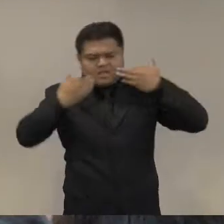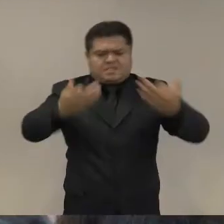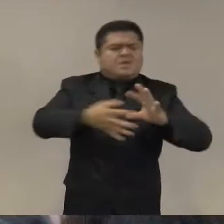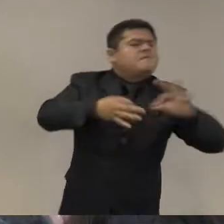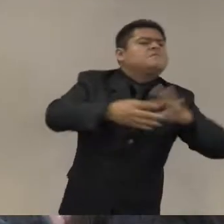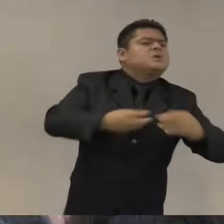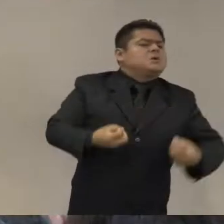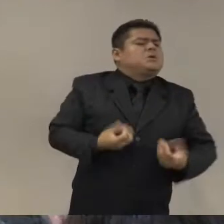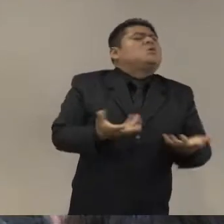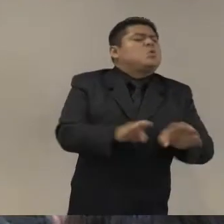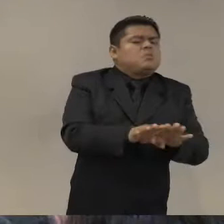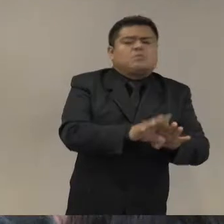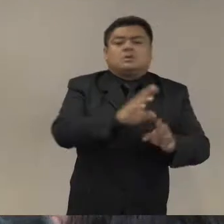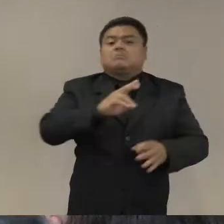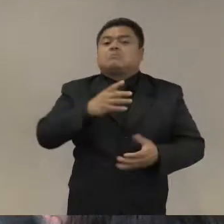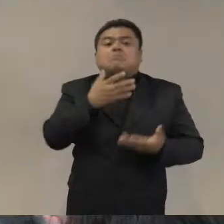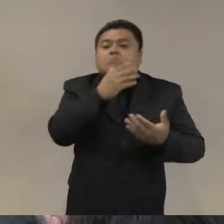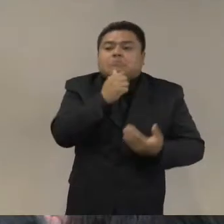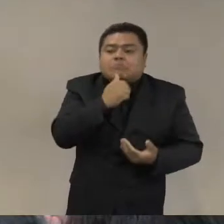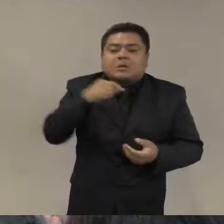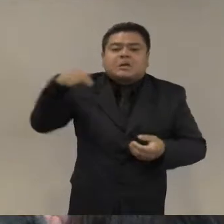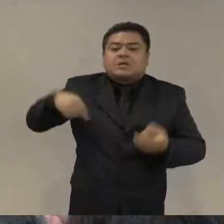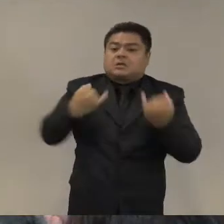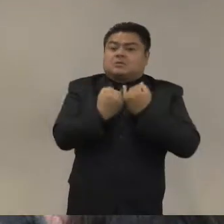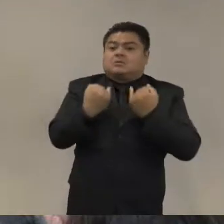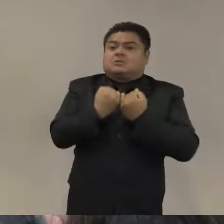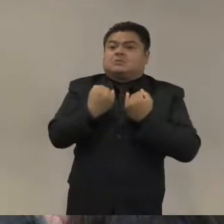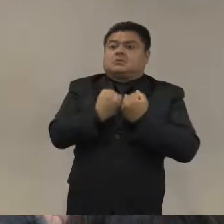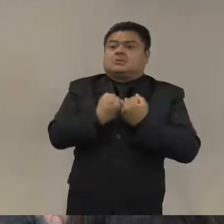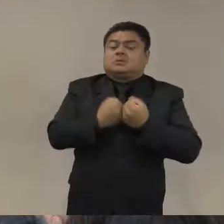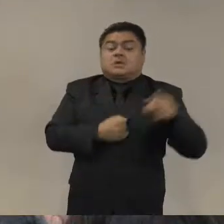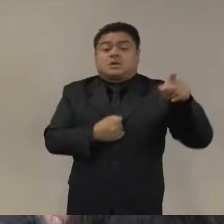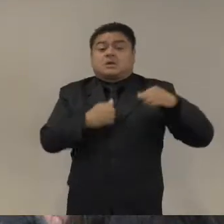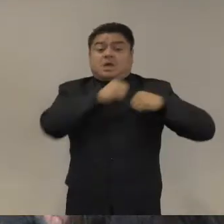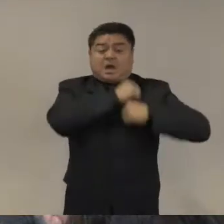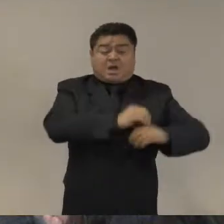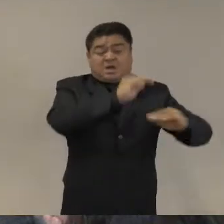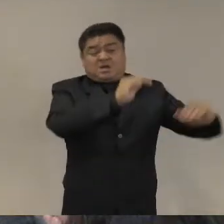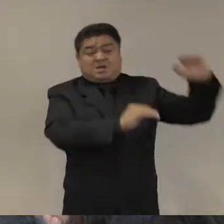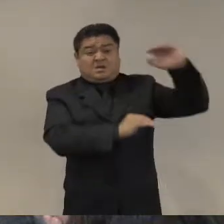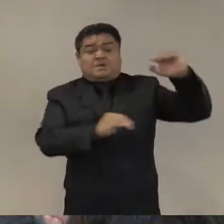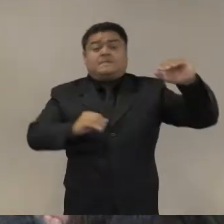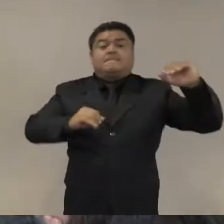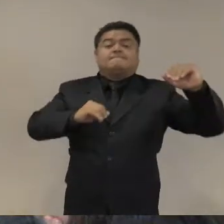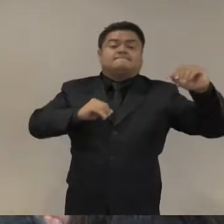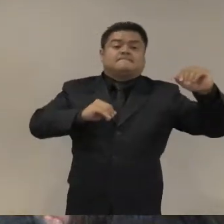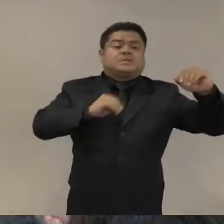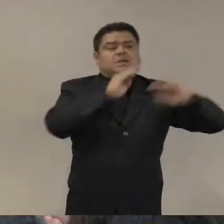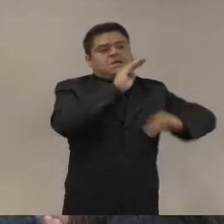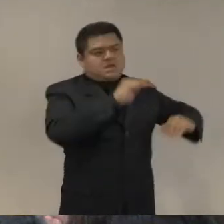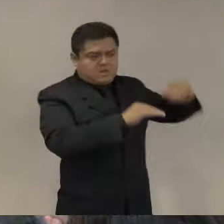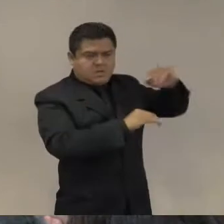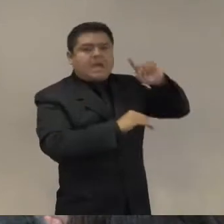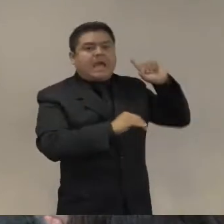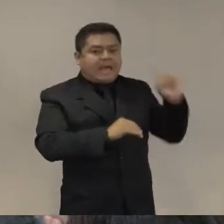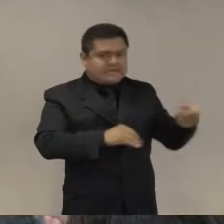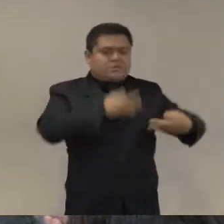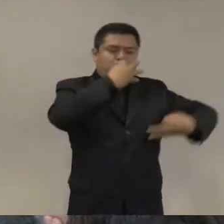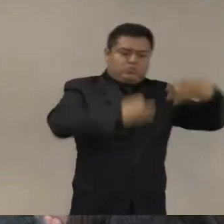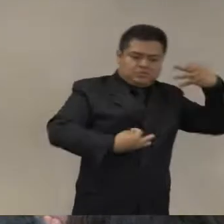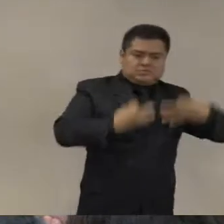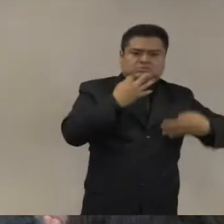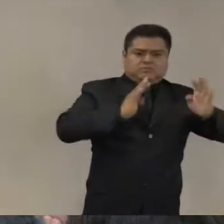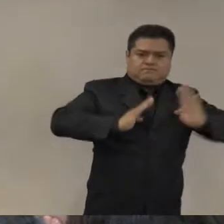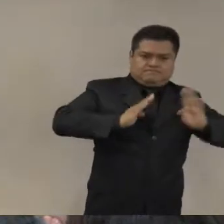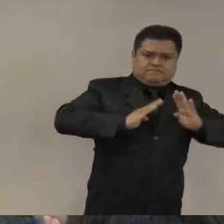y sobre todo en casos de alto perfil la jurisdicción militar sigue teniendo un montón de control sobre los testigos sobre la información sobre la